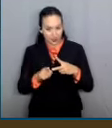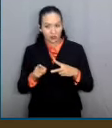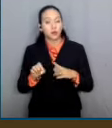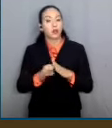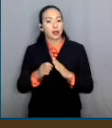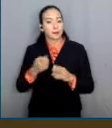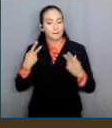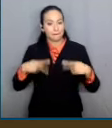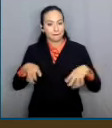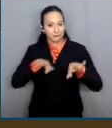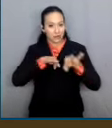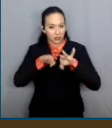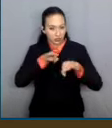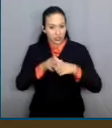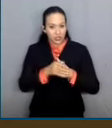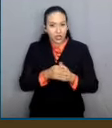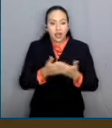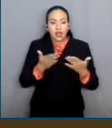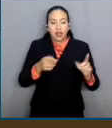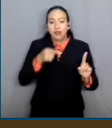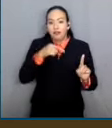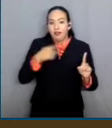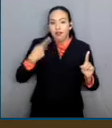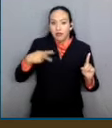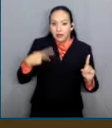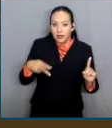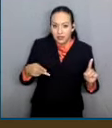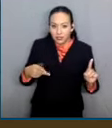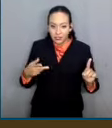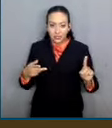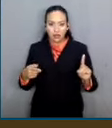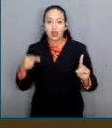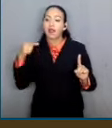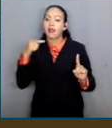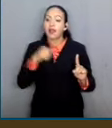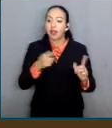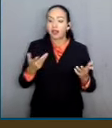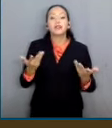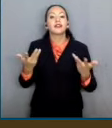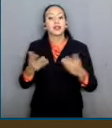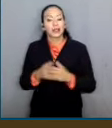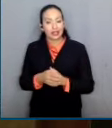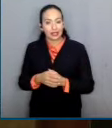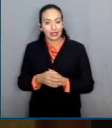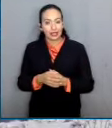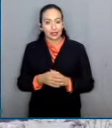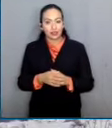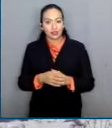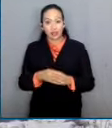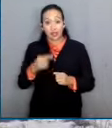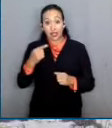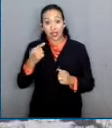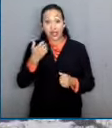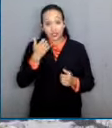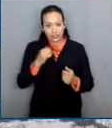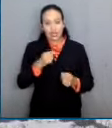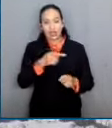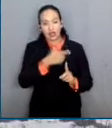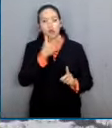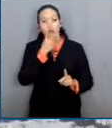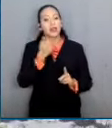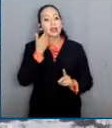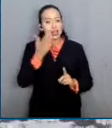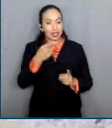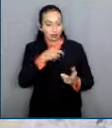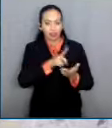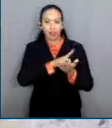directamente, no vería perjudicado este tema. Además de que es muy claro que hay la intención de devolverlo. Afirmaron que